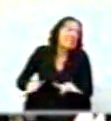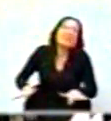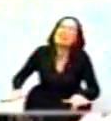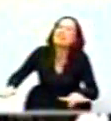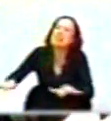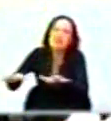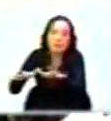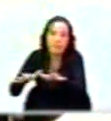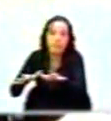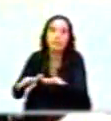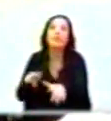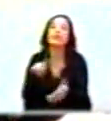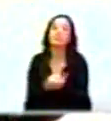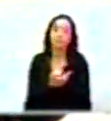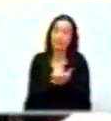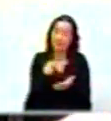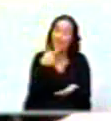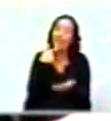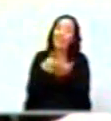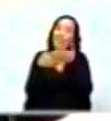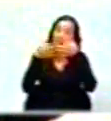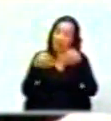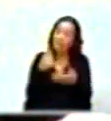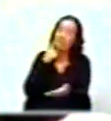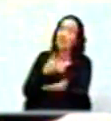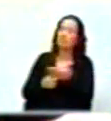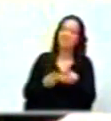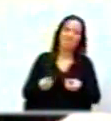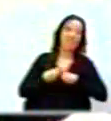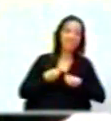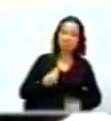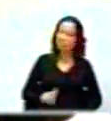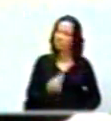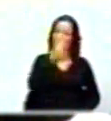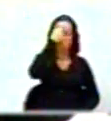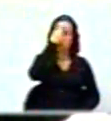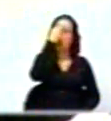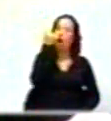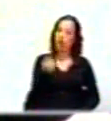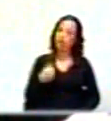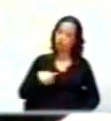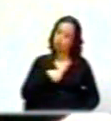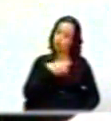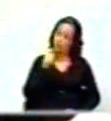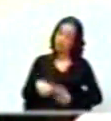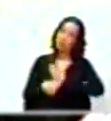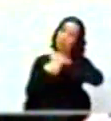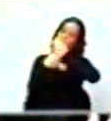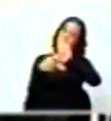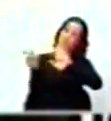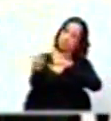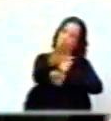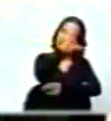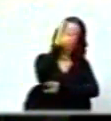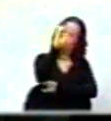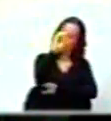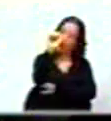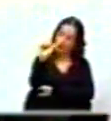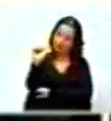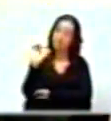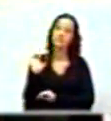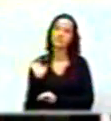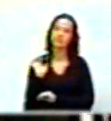son las realidades que indignan. Esto es lo que hoy le tenemos que mostrar a los colombianos y colombianas.